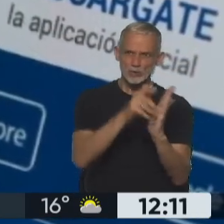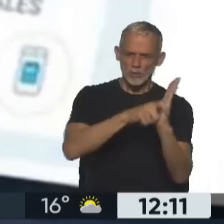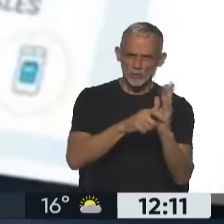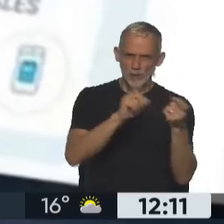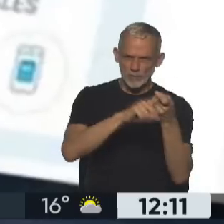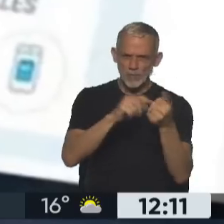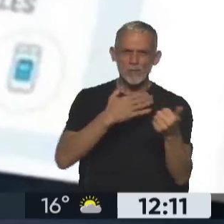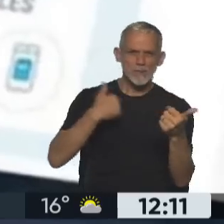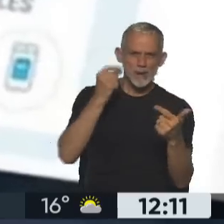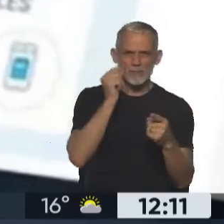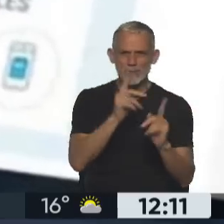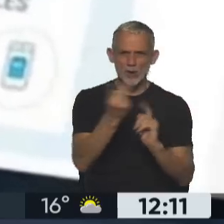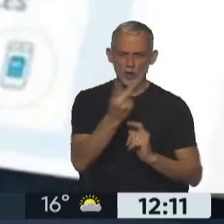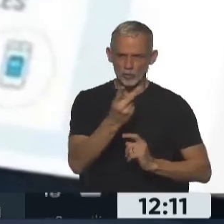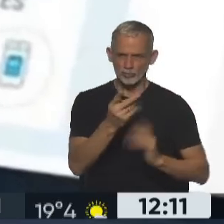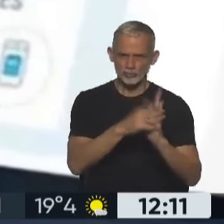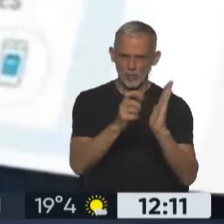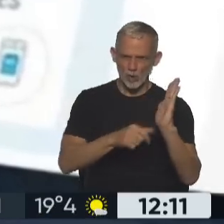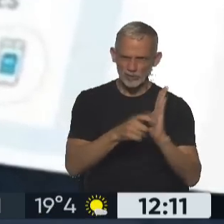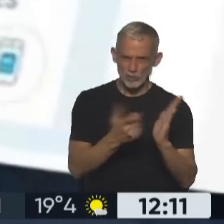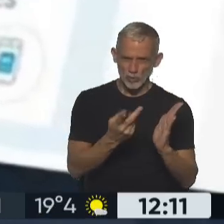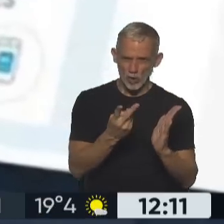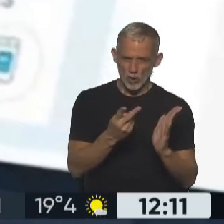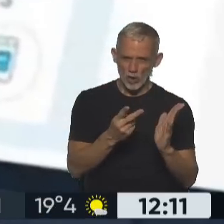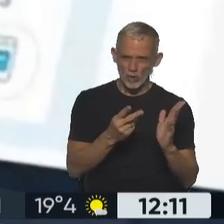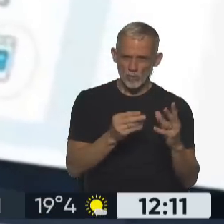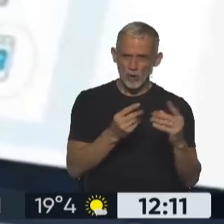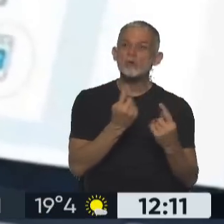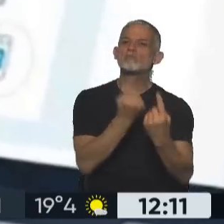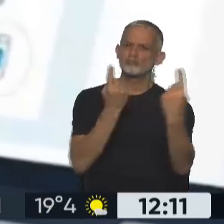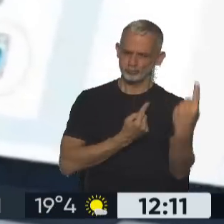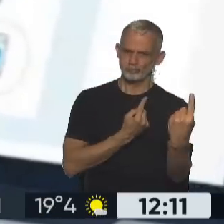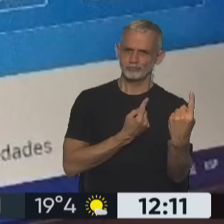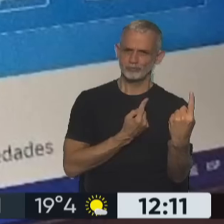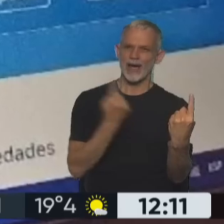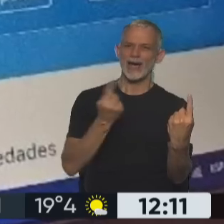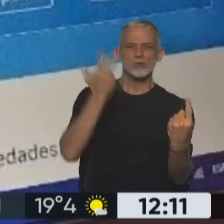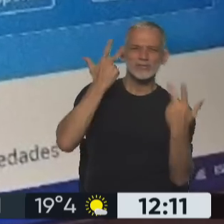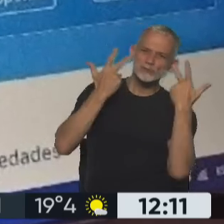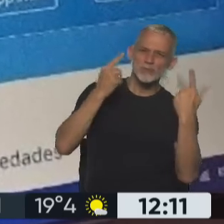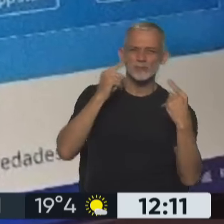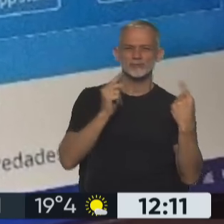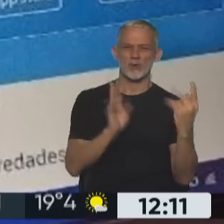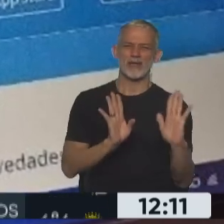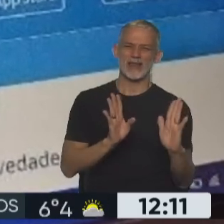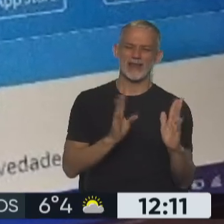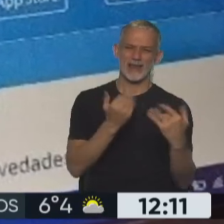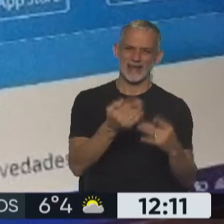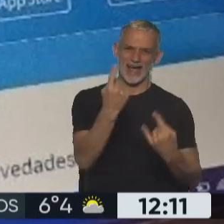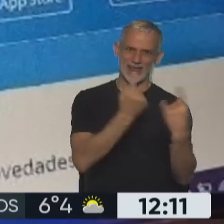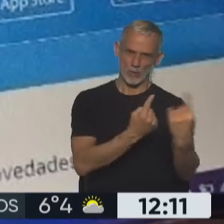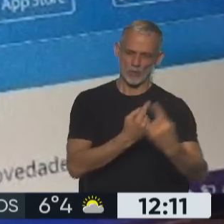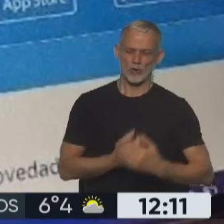compuestos por mamá y papá, que son monotributistas. Así que los dos van a poder acceder y esto va a duplicar también el beneficio.